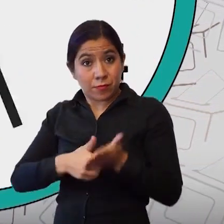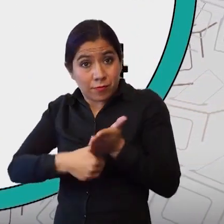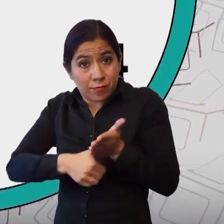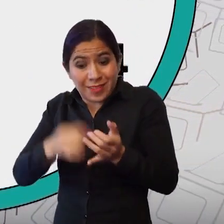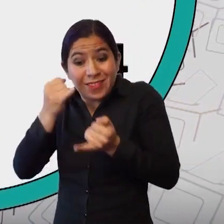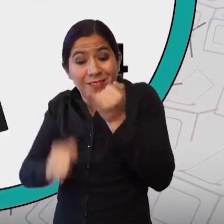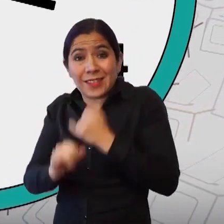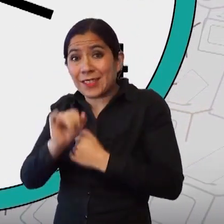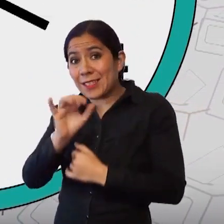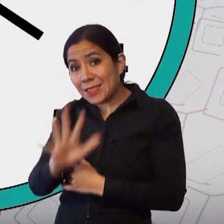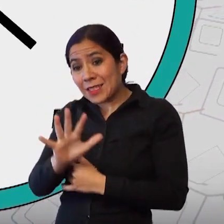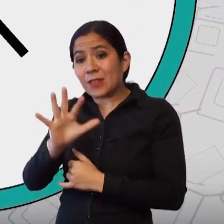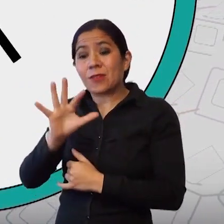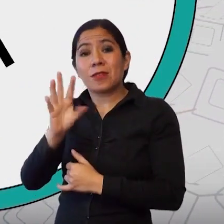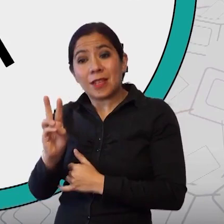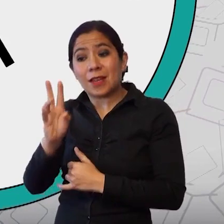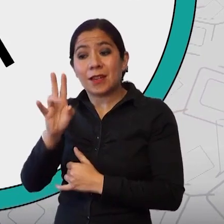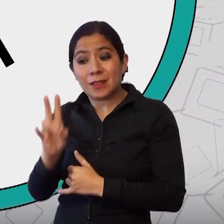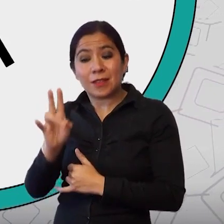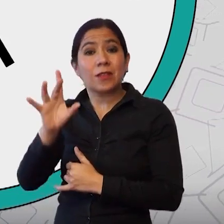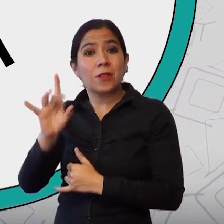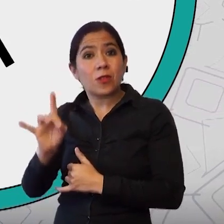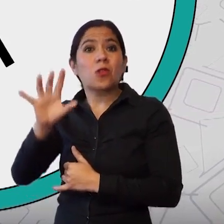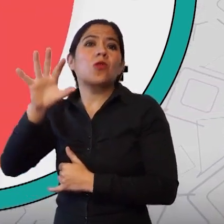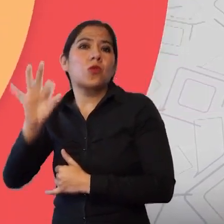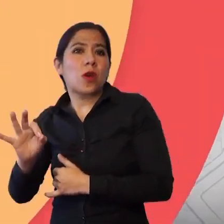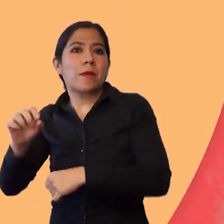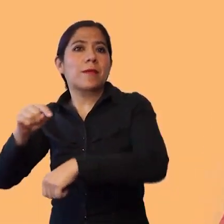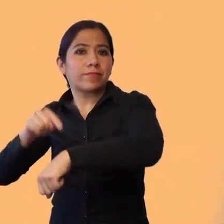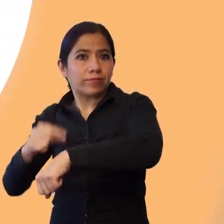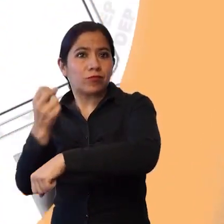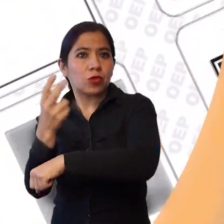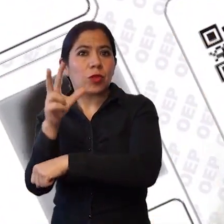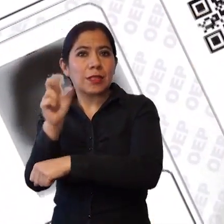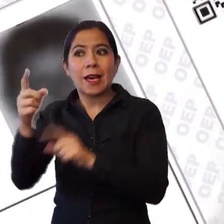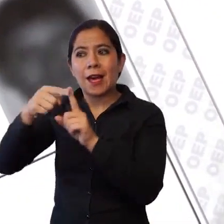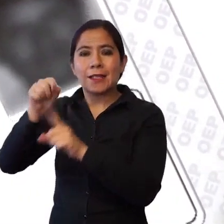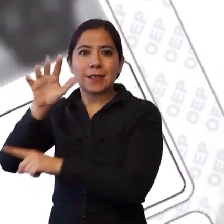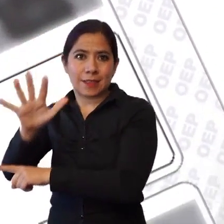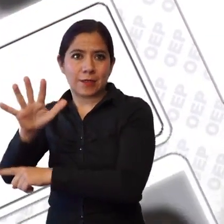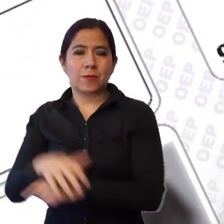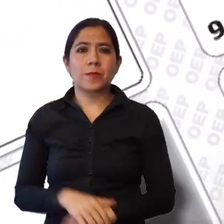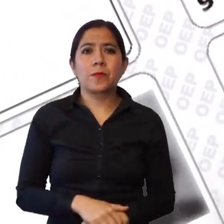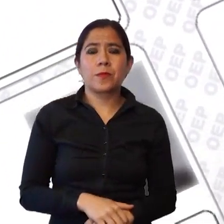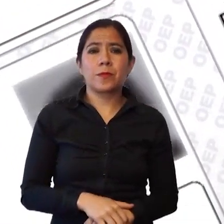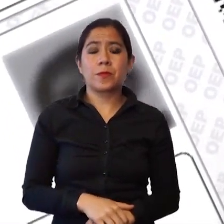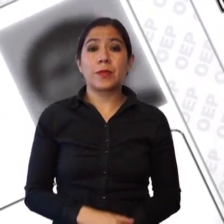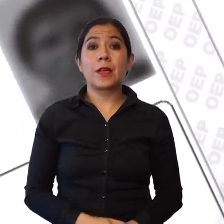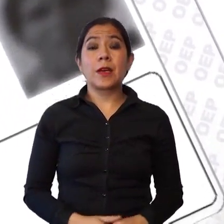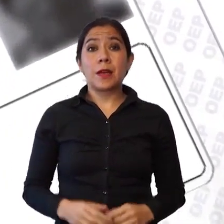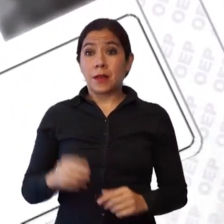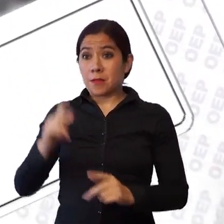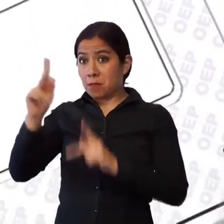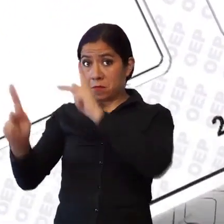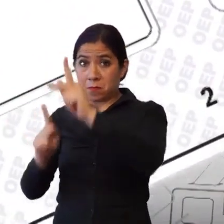de 12 y 30, a 17 horas. La distribución de los votantes según el